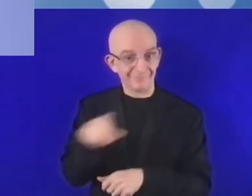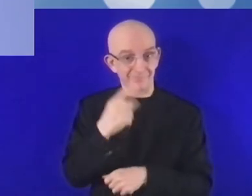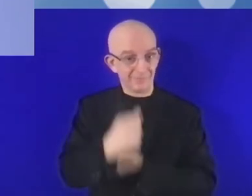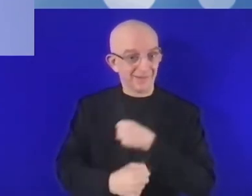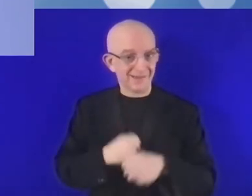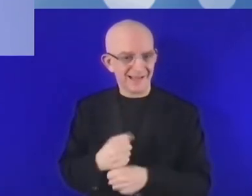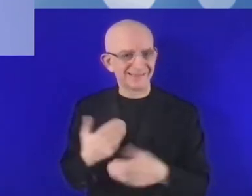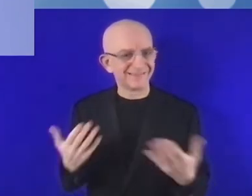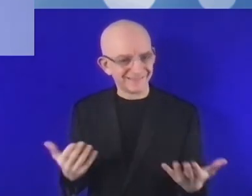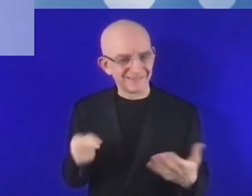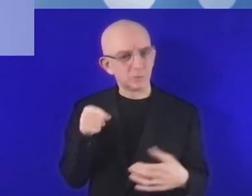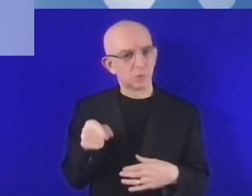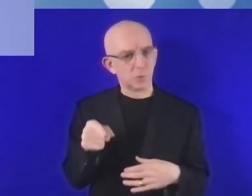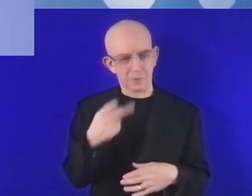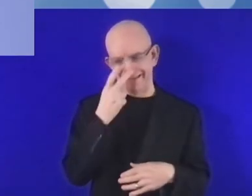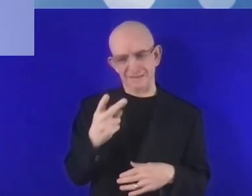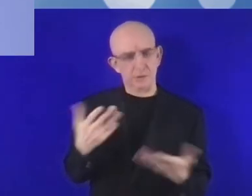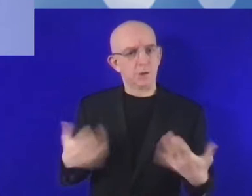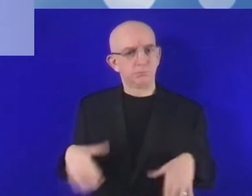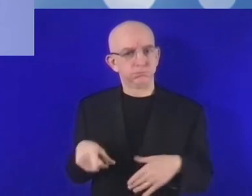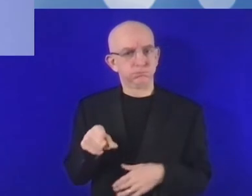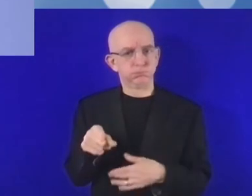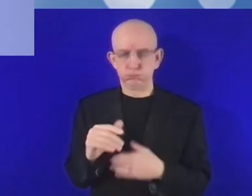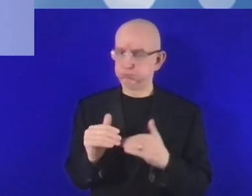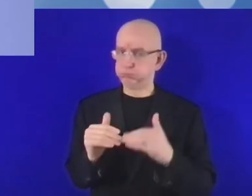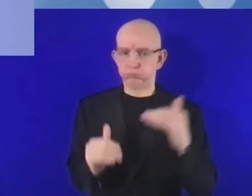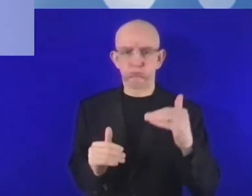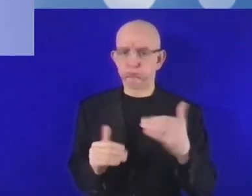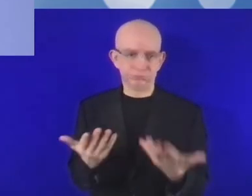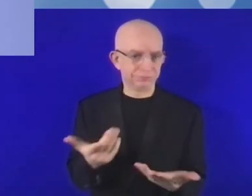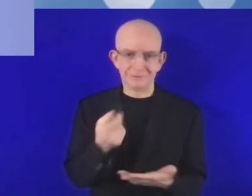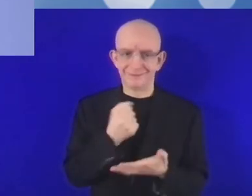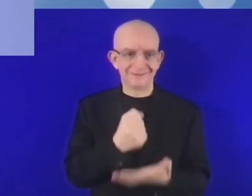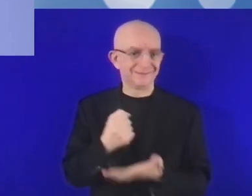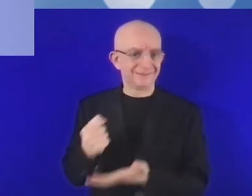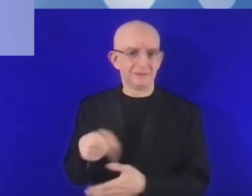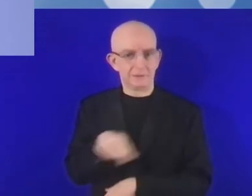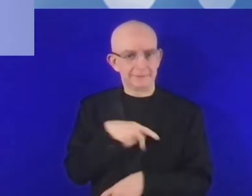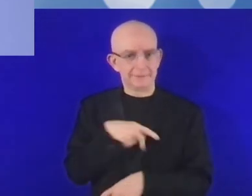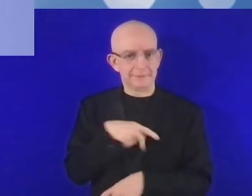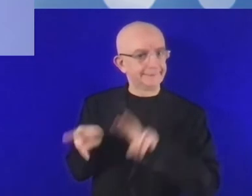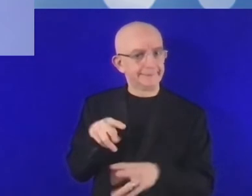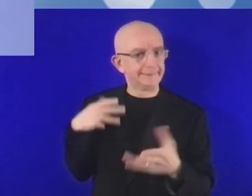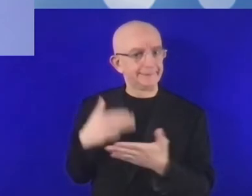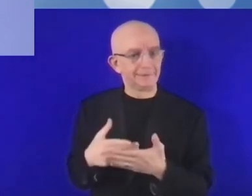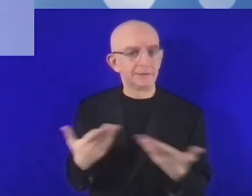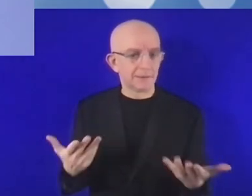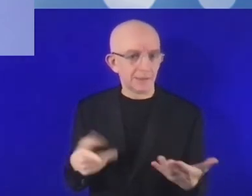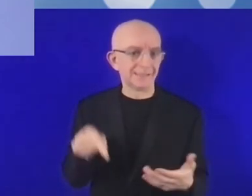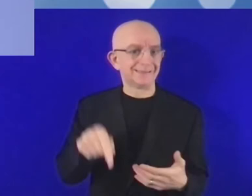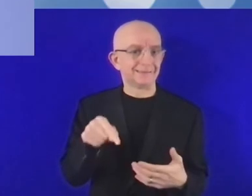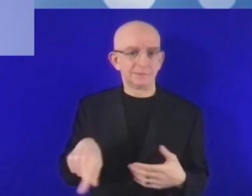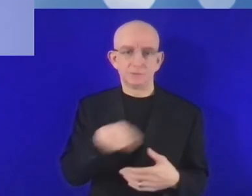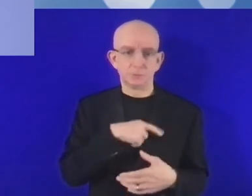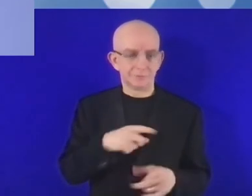grande. Estamos aquí hablando sobre los niveles de financiación de esta área. Para nosotros, está